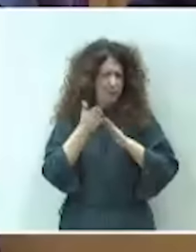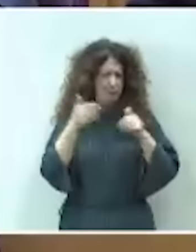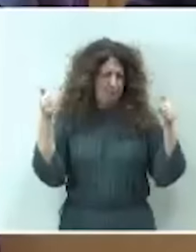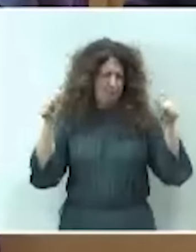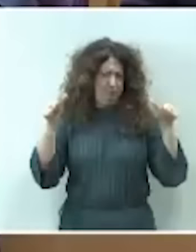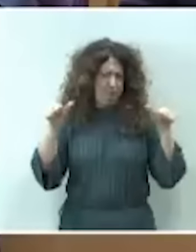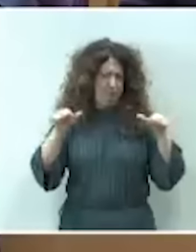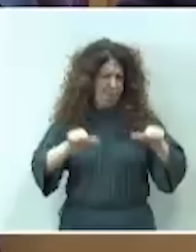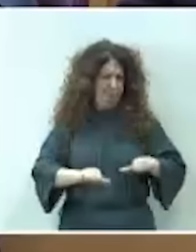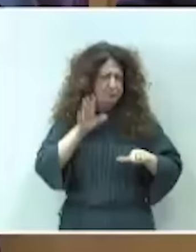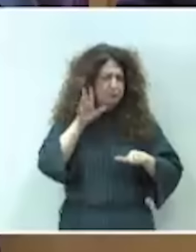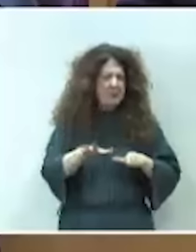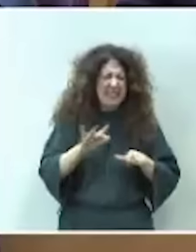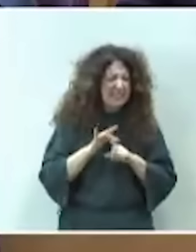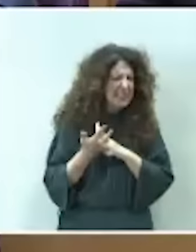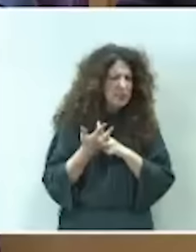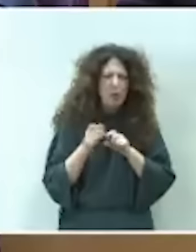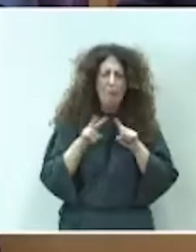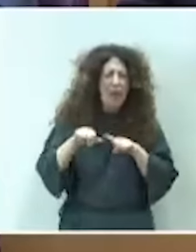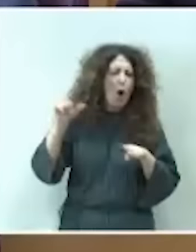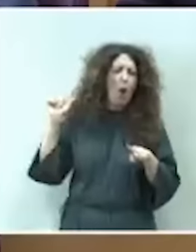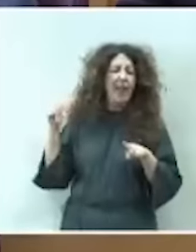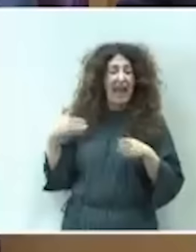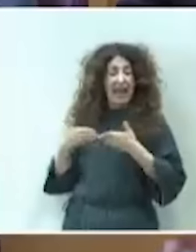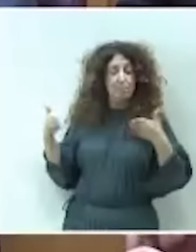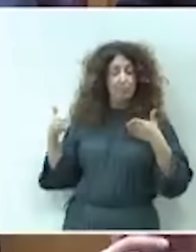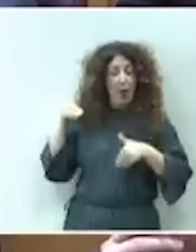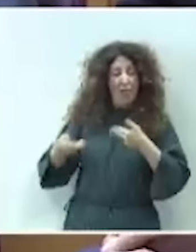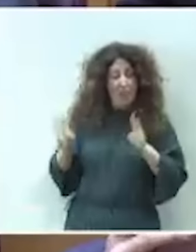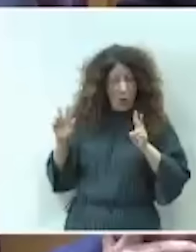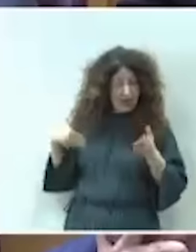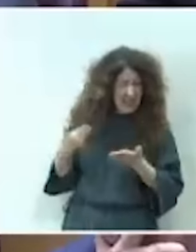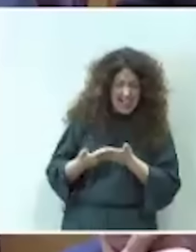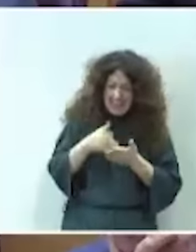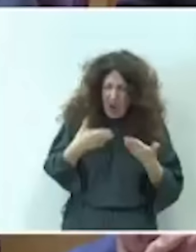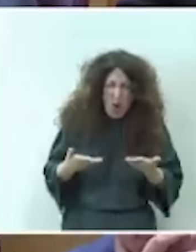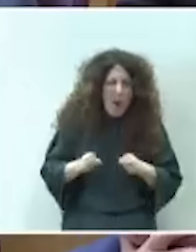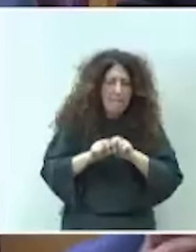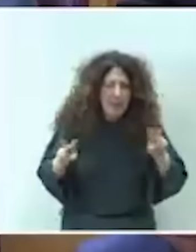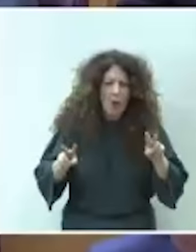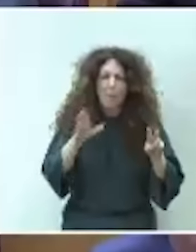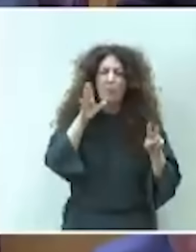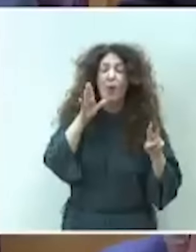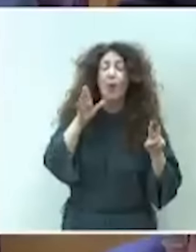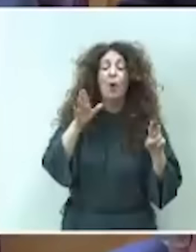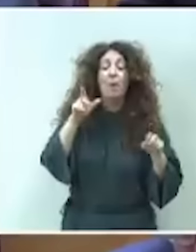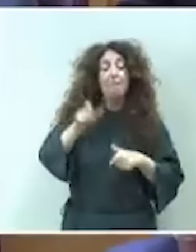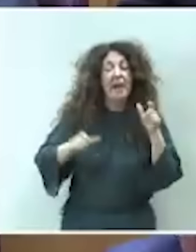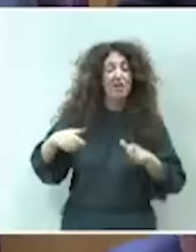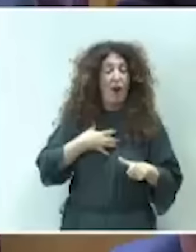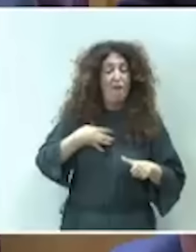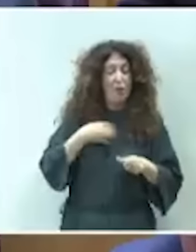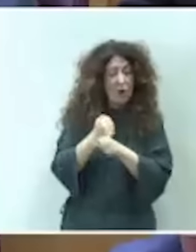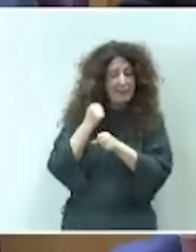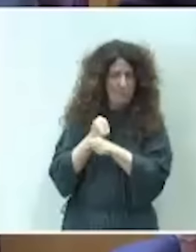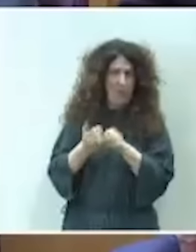está en las peores circunstancias desde el inicio de la democracia. Frente a este radical problema del envejecimiento de las plantillas, pues ustedes vemos